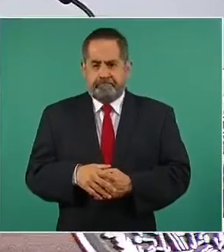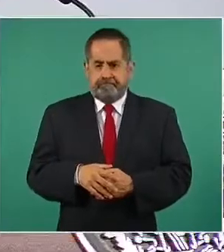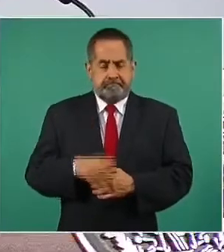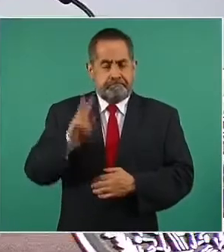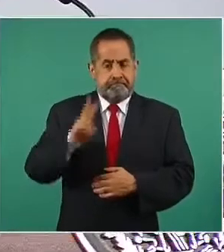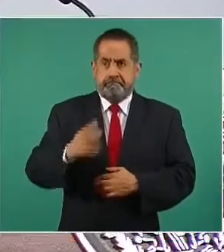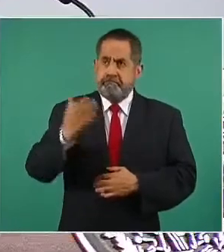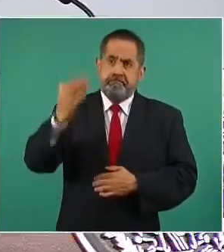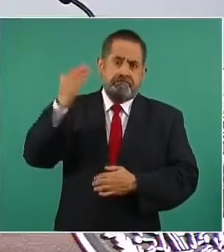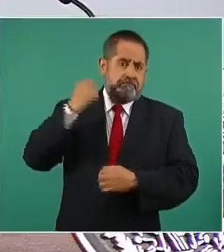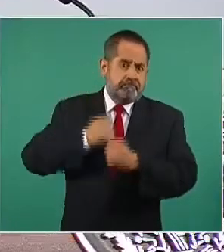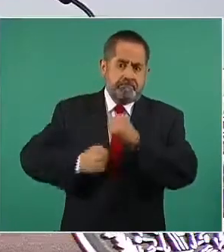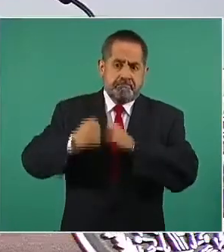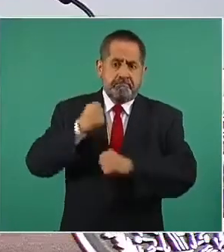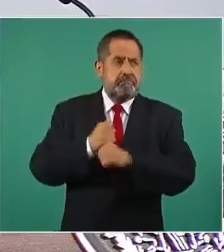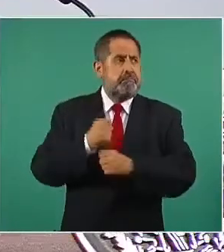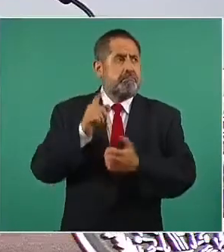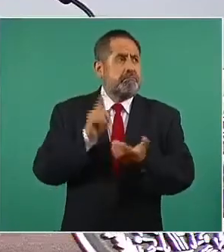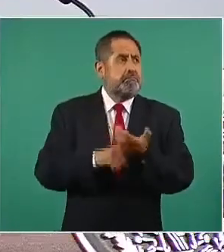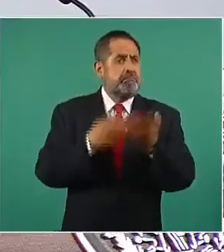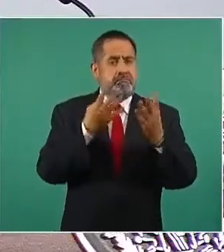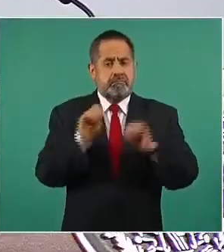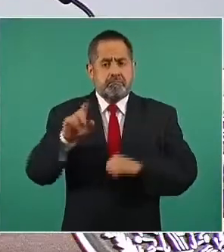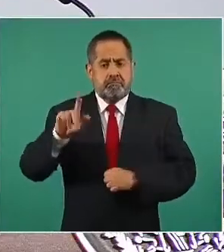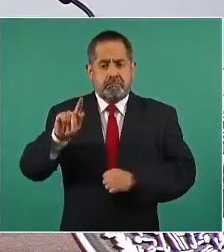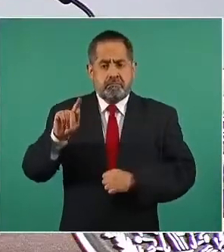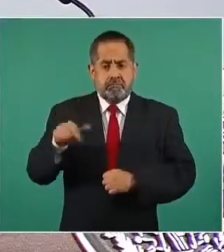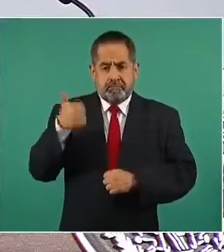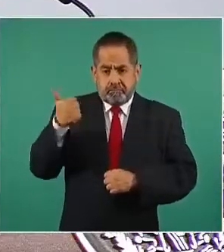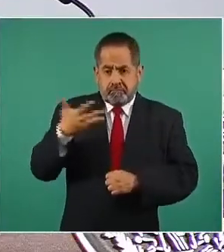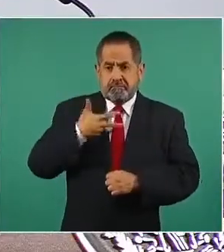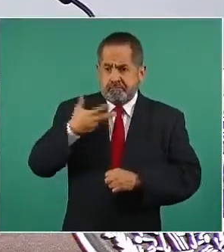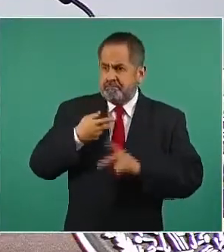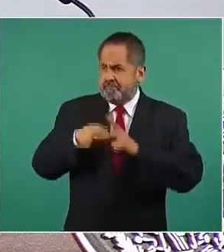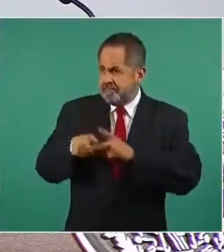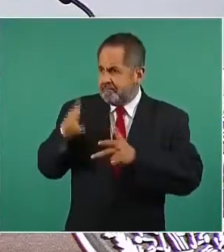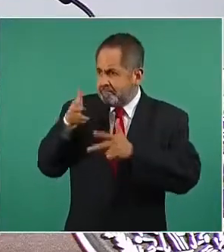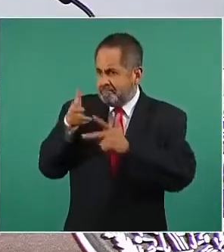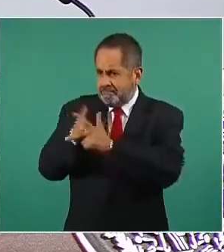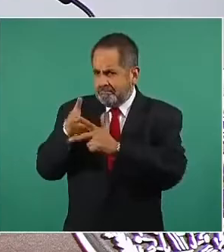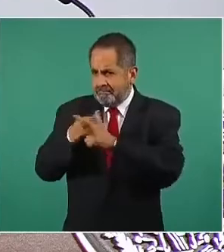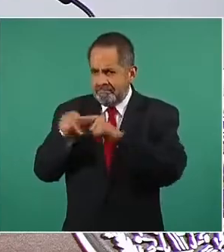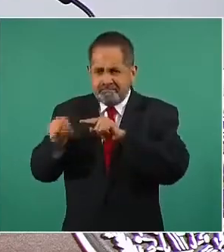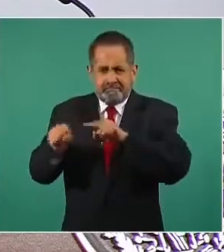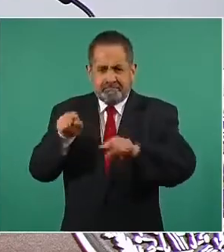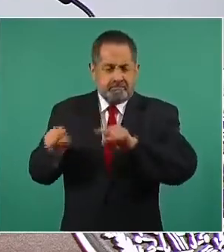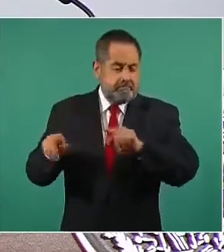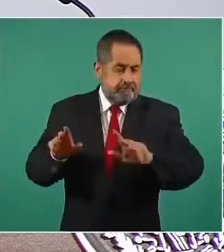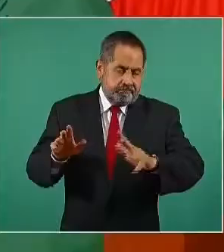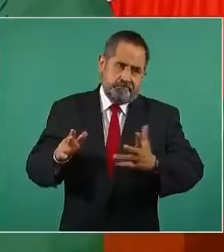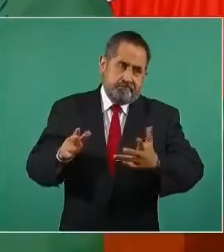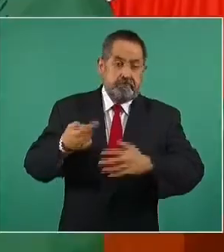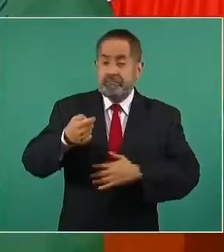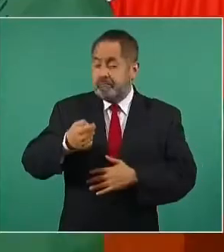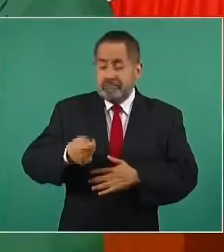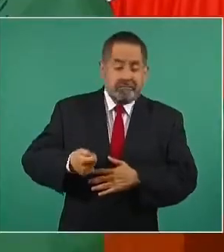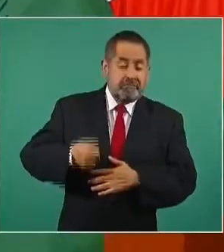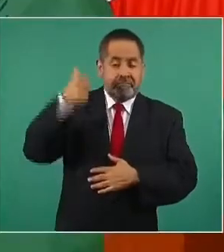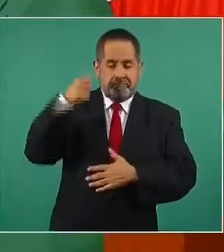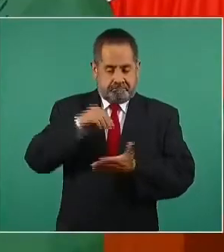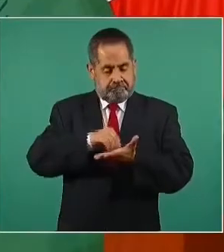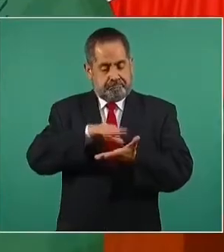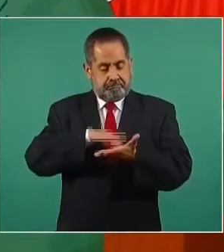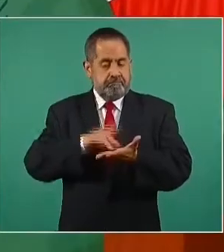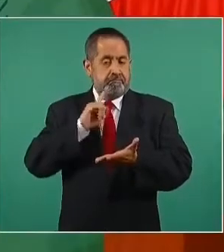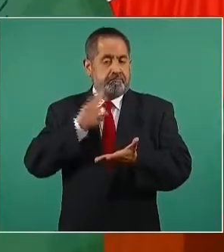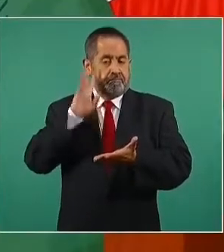referencias conceptuales desde 1976, pero el primer caso reconocido en México se registró